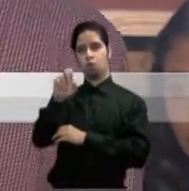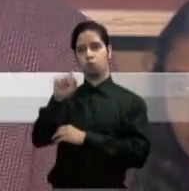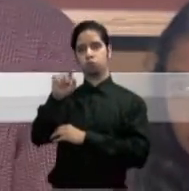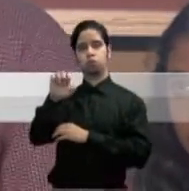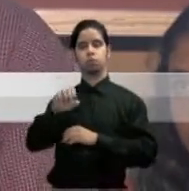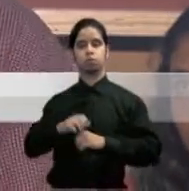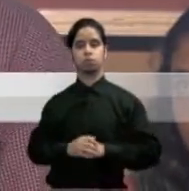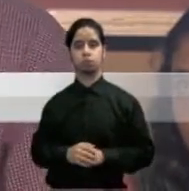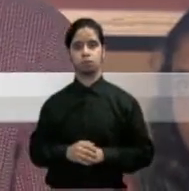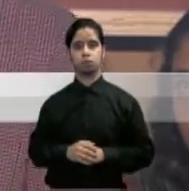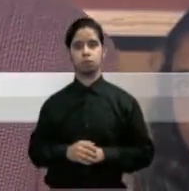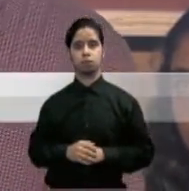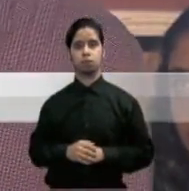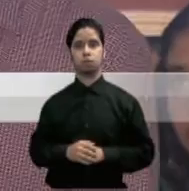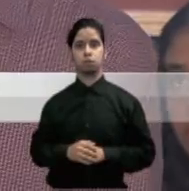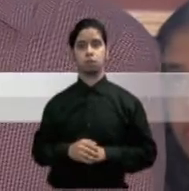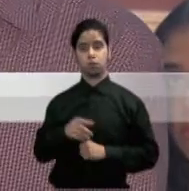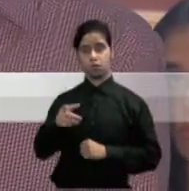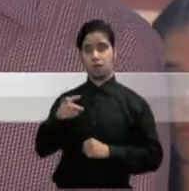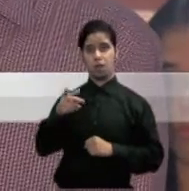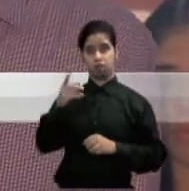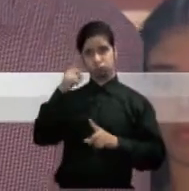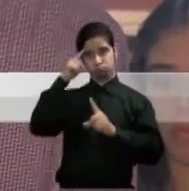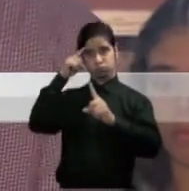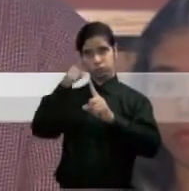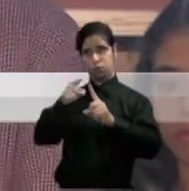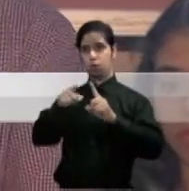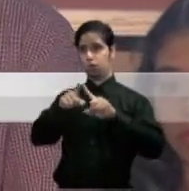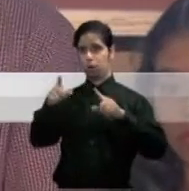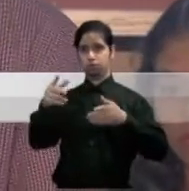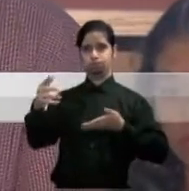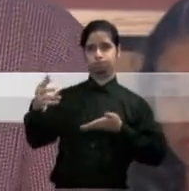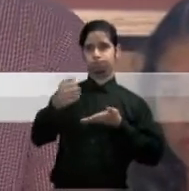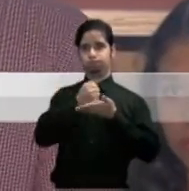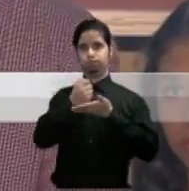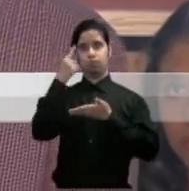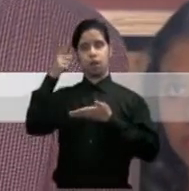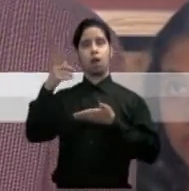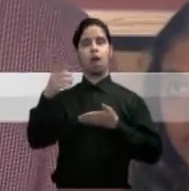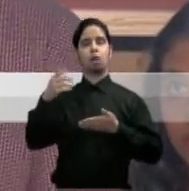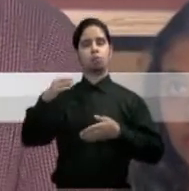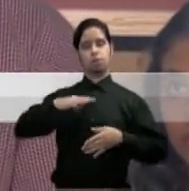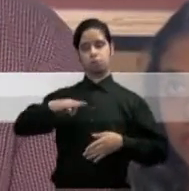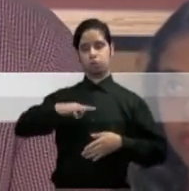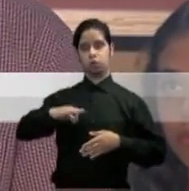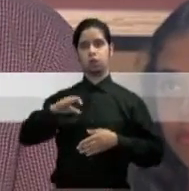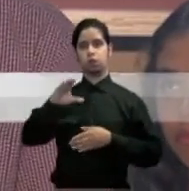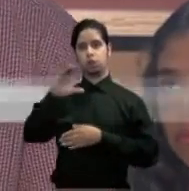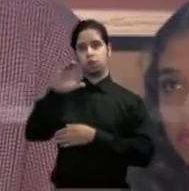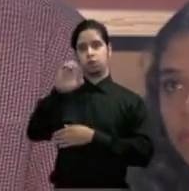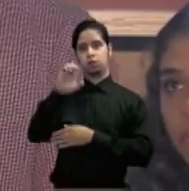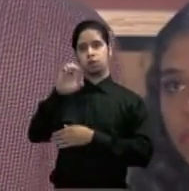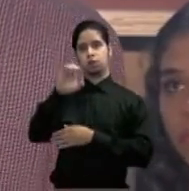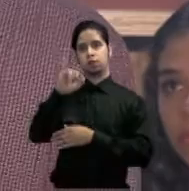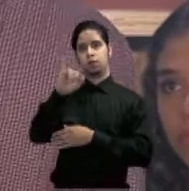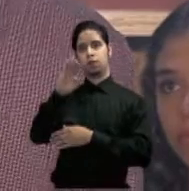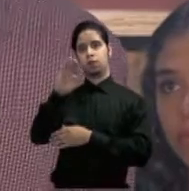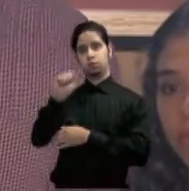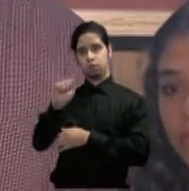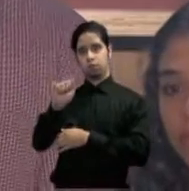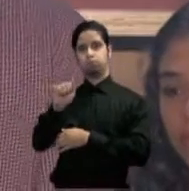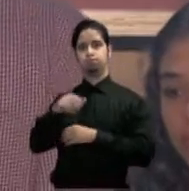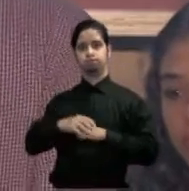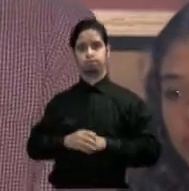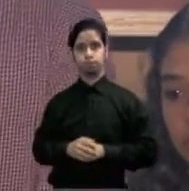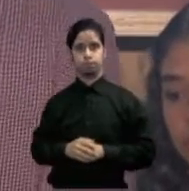retomar la antigua base Roosevelt Road para beneficio de Ceiba, del Este y de todo Puerto Rico, decidimos